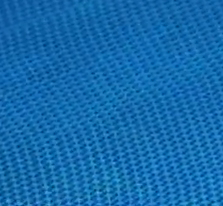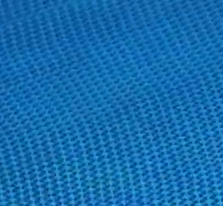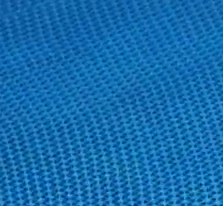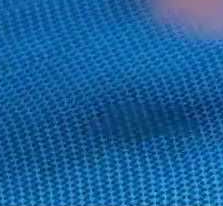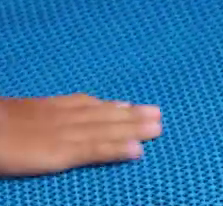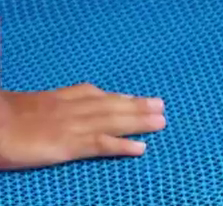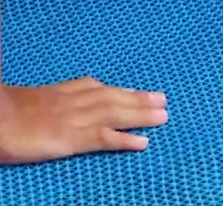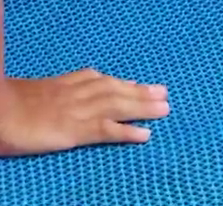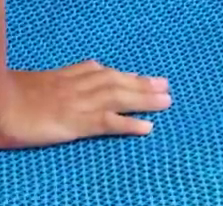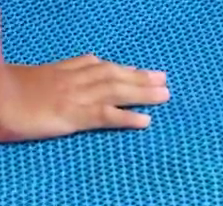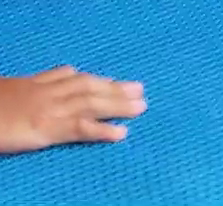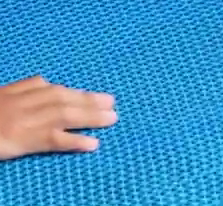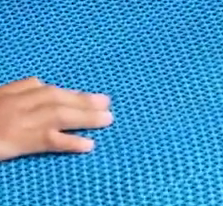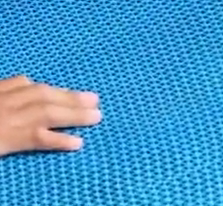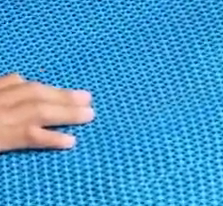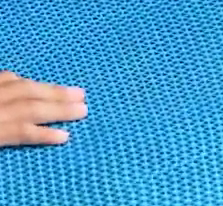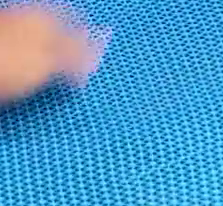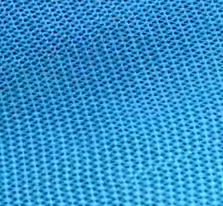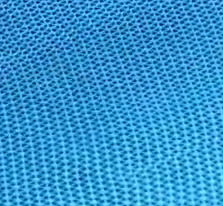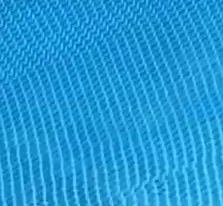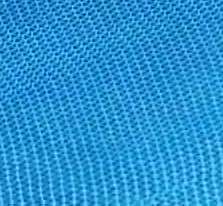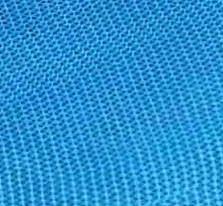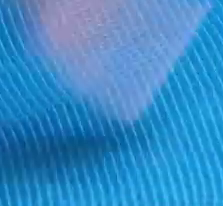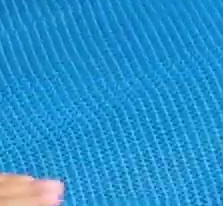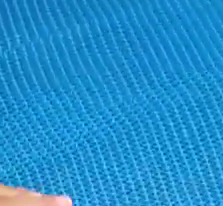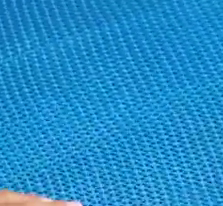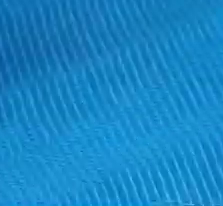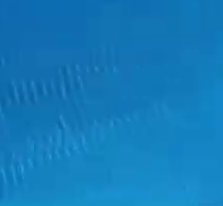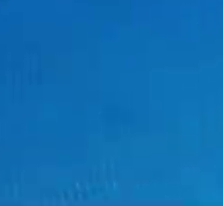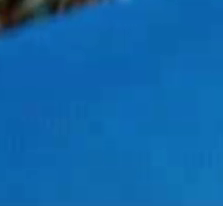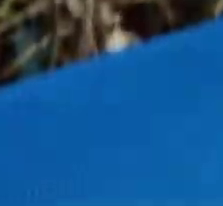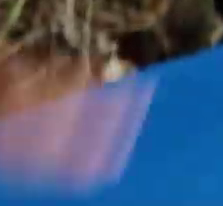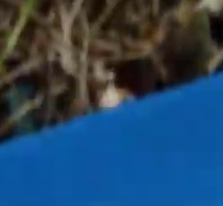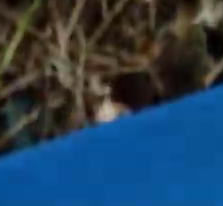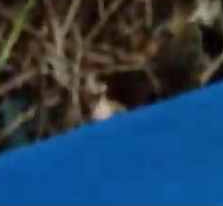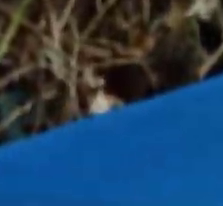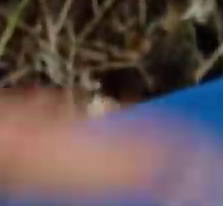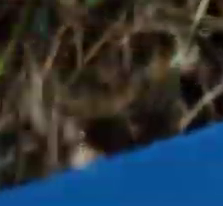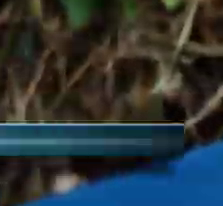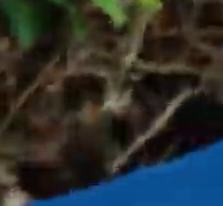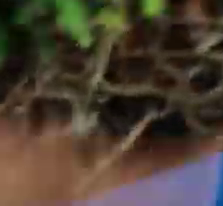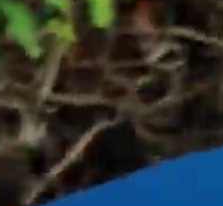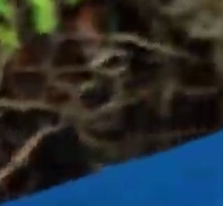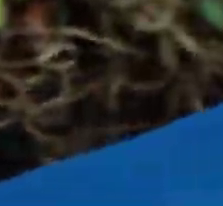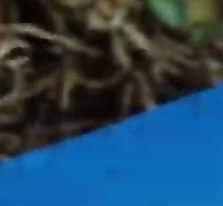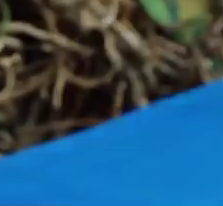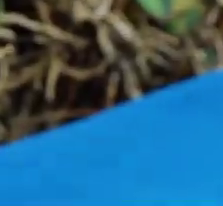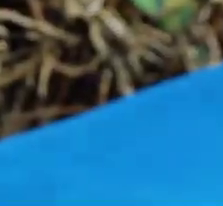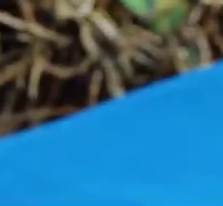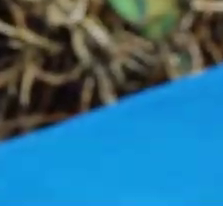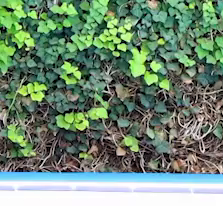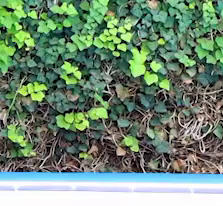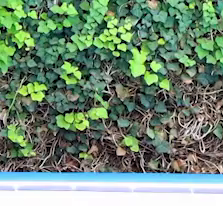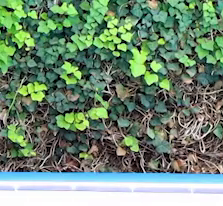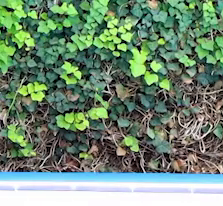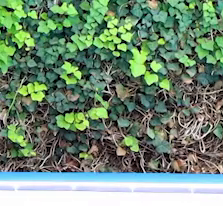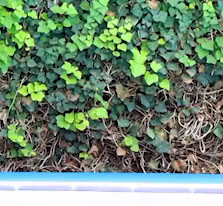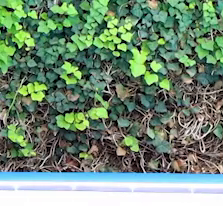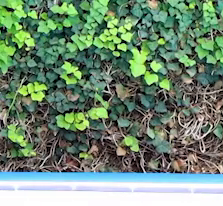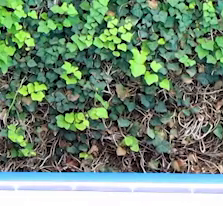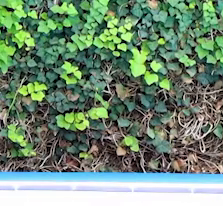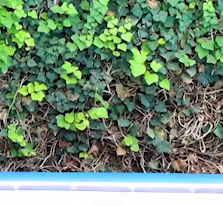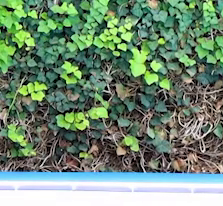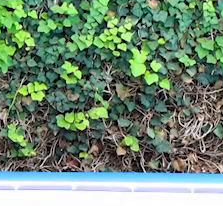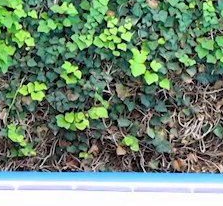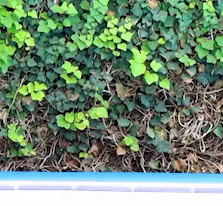Elevamos derecha. Izquierda. Derecha, izquierda. Muy bien. Bien estirado al frente. Que sea al frente,